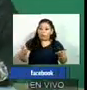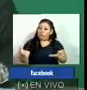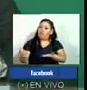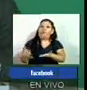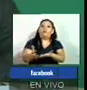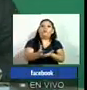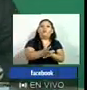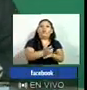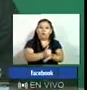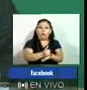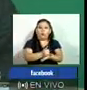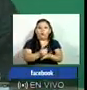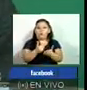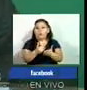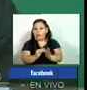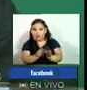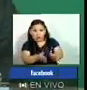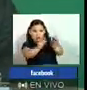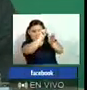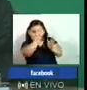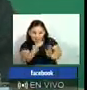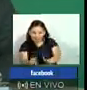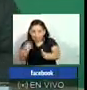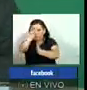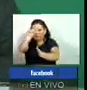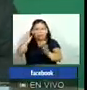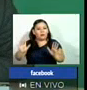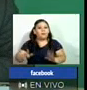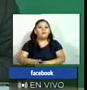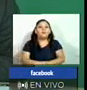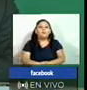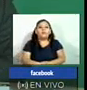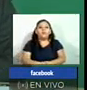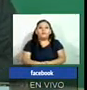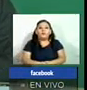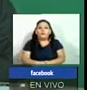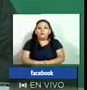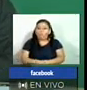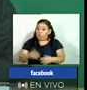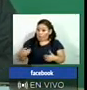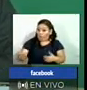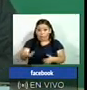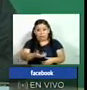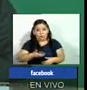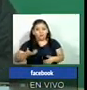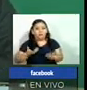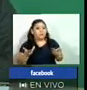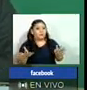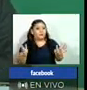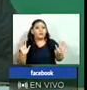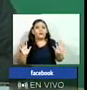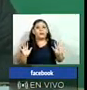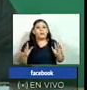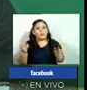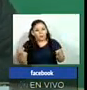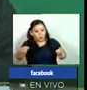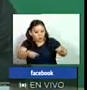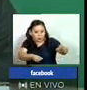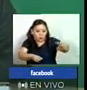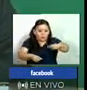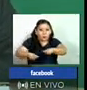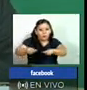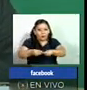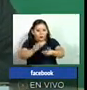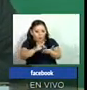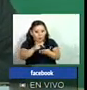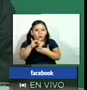cantidad las entidades y Fede Crédito entre todos hemos puesto a disposición para